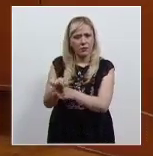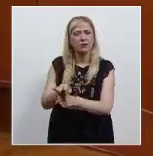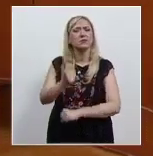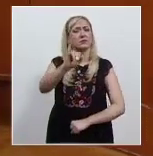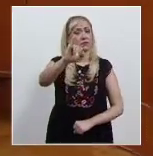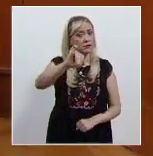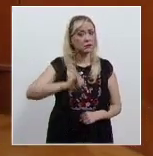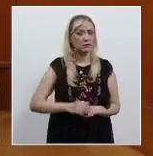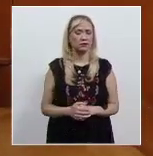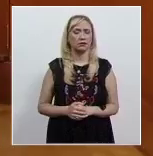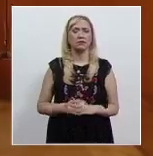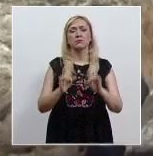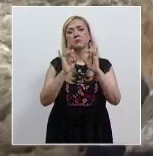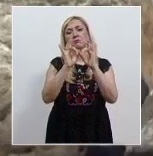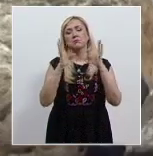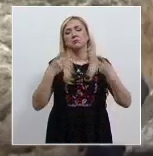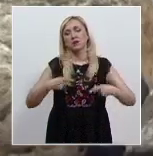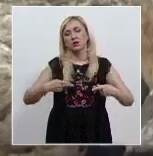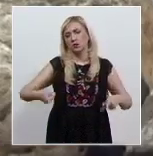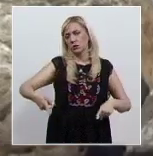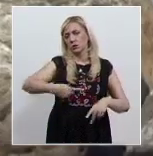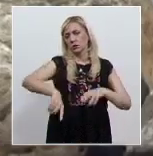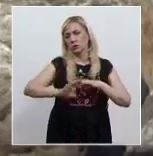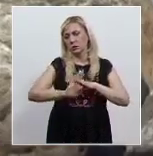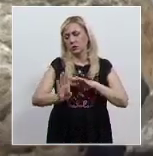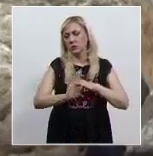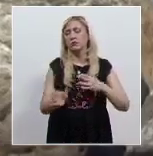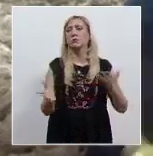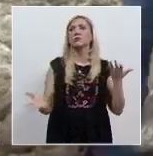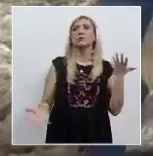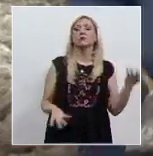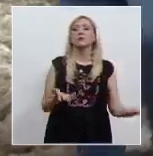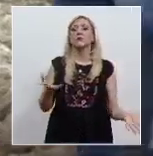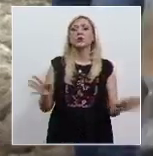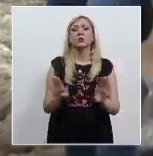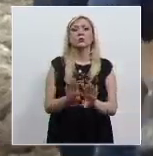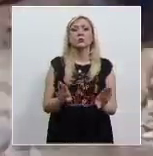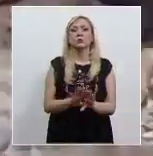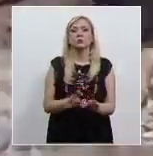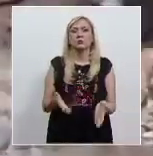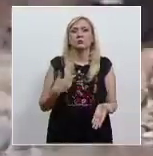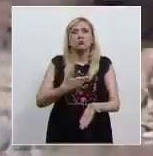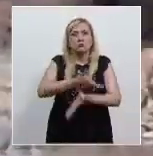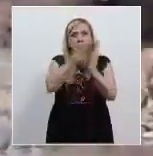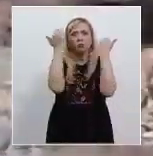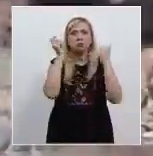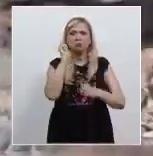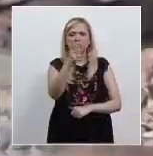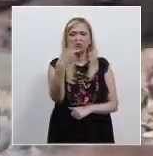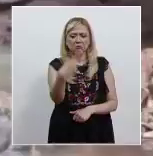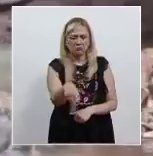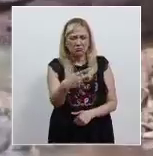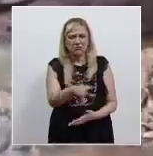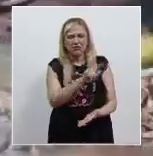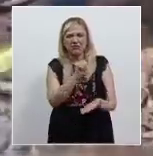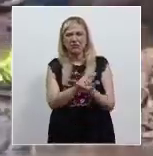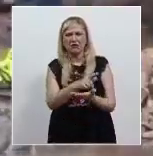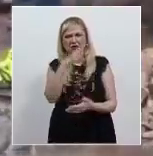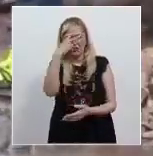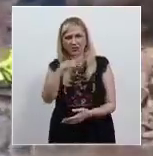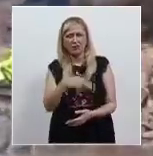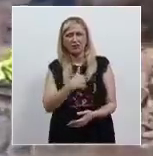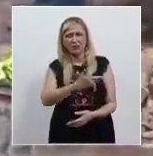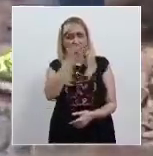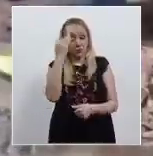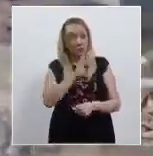a que en el caso de personas migrantes opera una presunción de desconocimiento de las normas que le asisten para su protección y